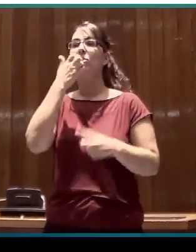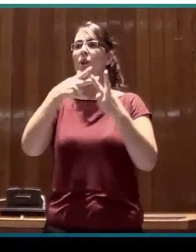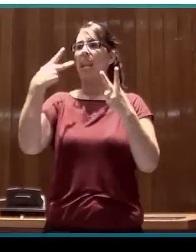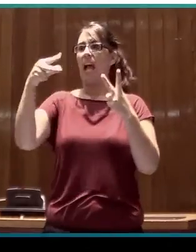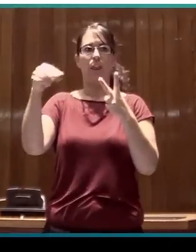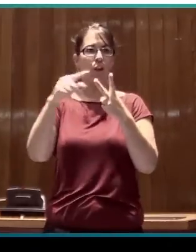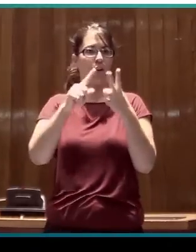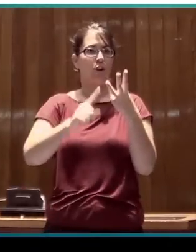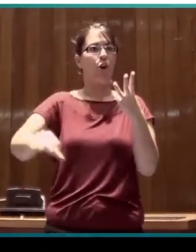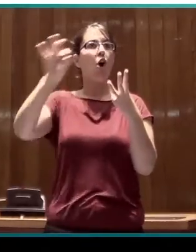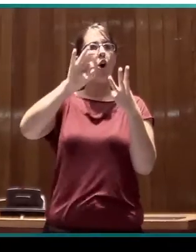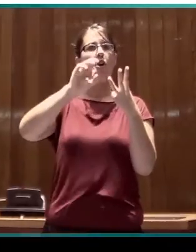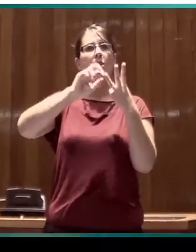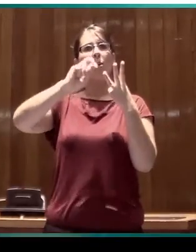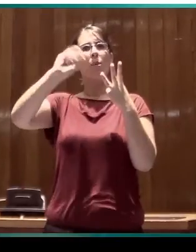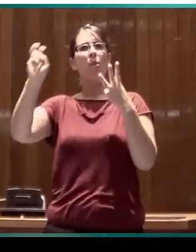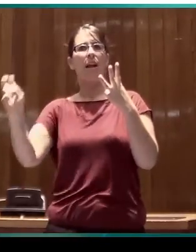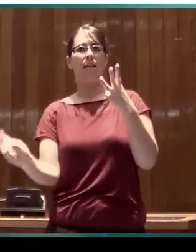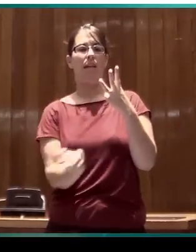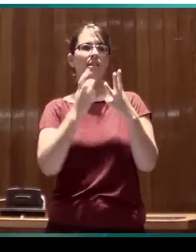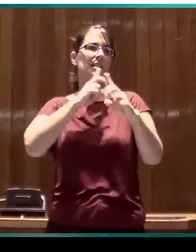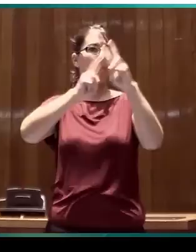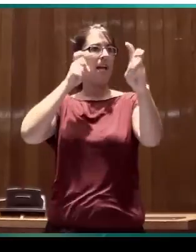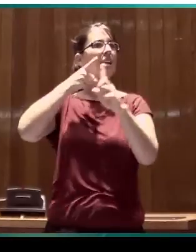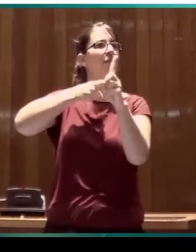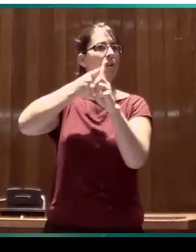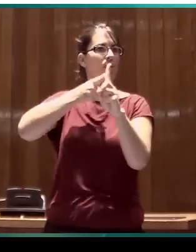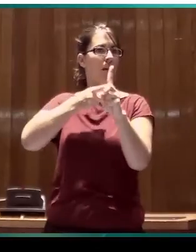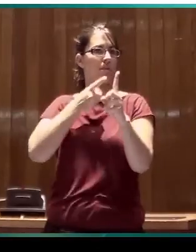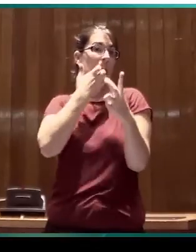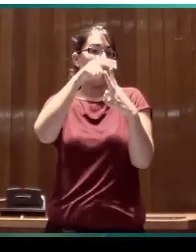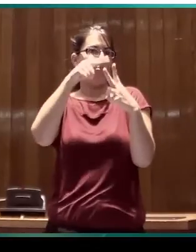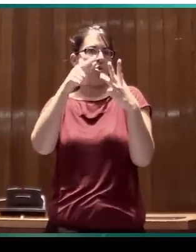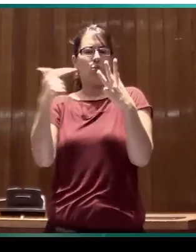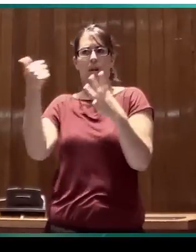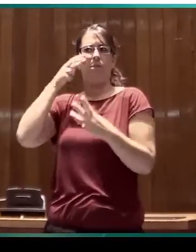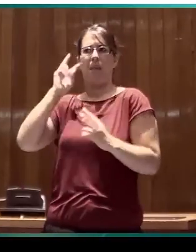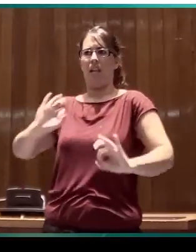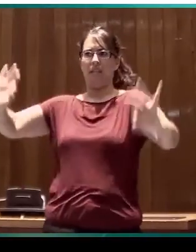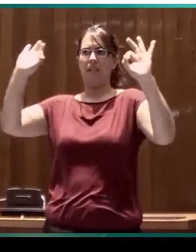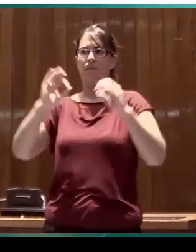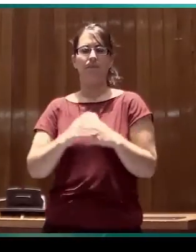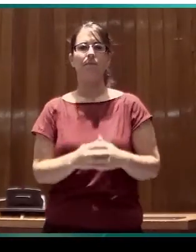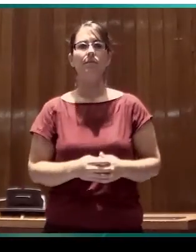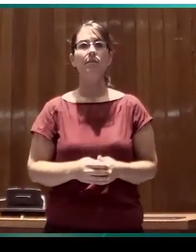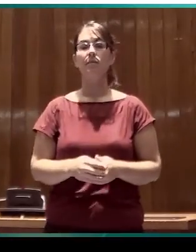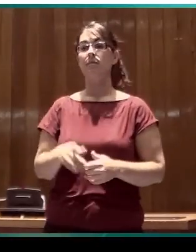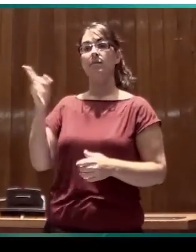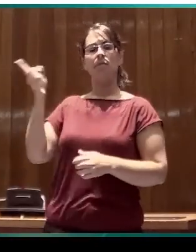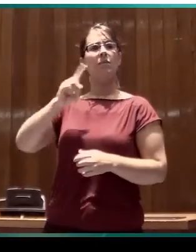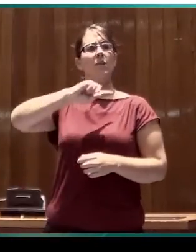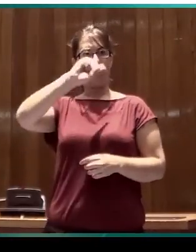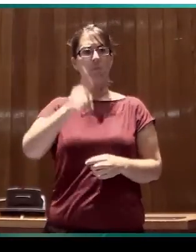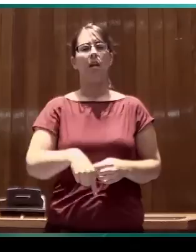o la vaguedad referencial, por poner algunos ejemplos. Es, en tercer lugar,